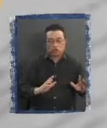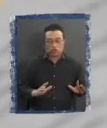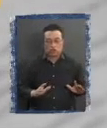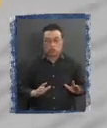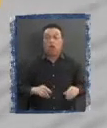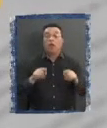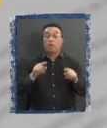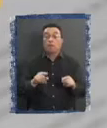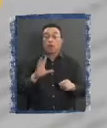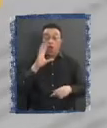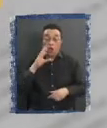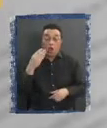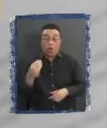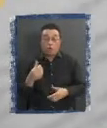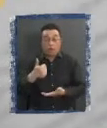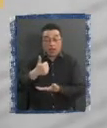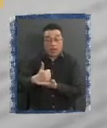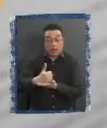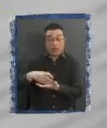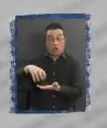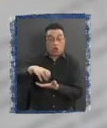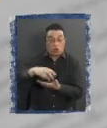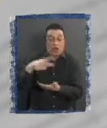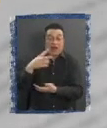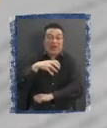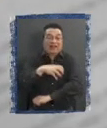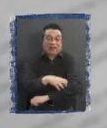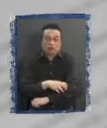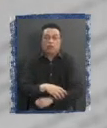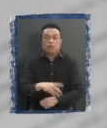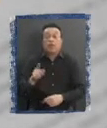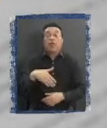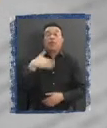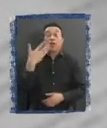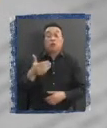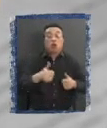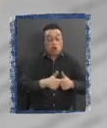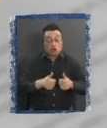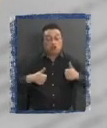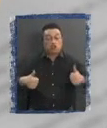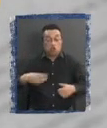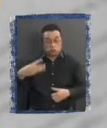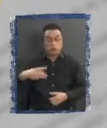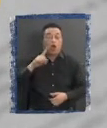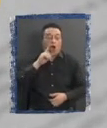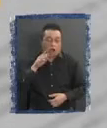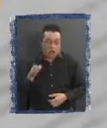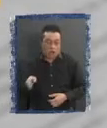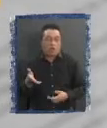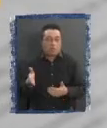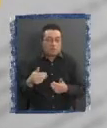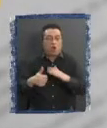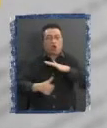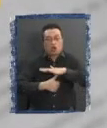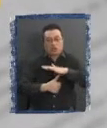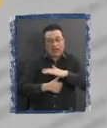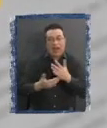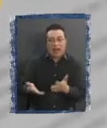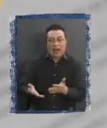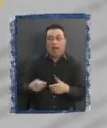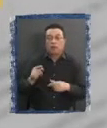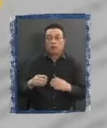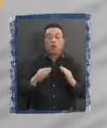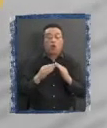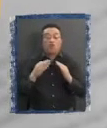Obviamente A los alcaldes De las comunas De su región Luego va a estar El consejo municipal Que eso ya existe Los mismos concejales La unidad de vecinales